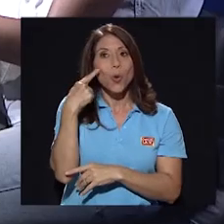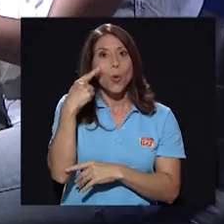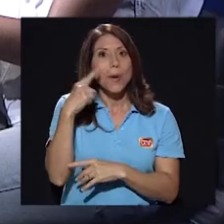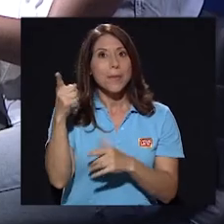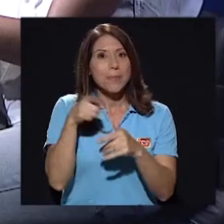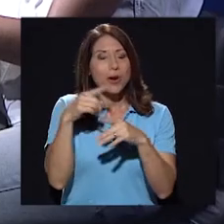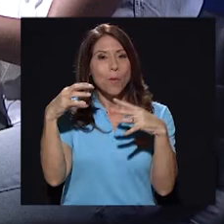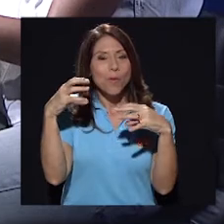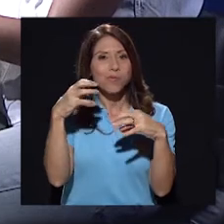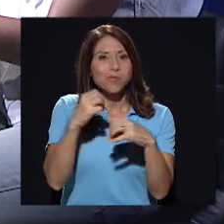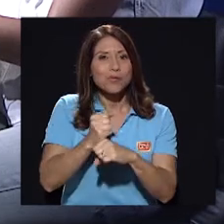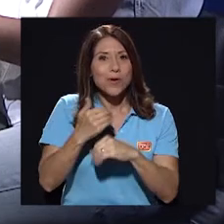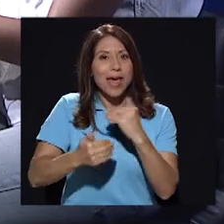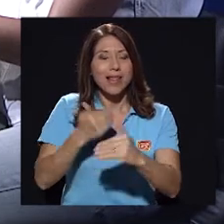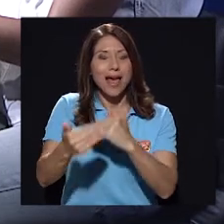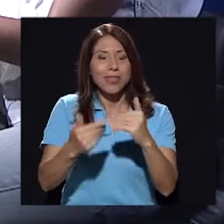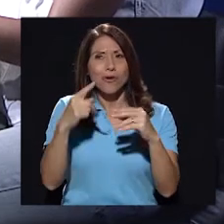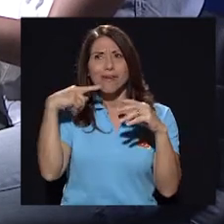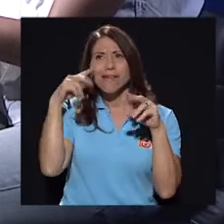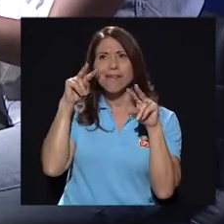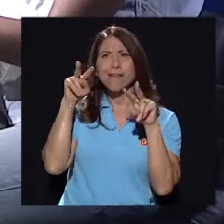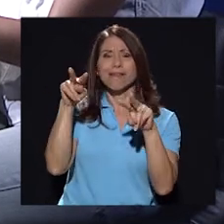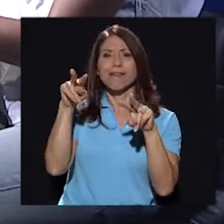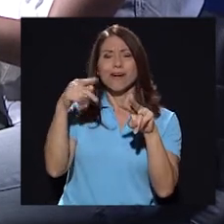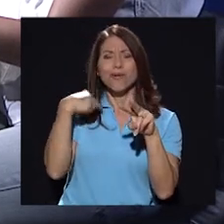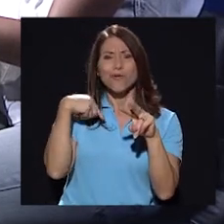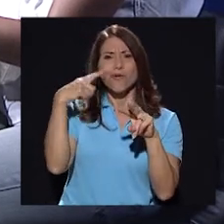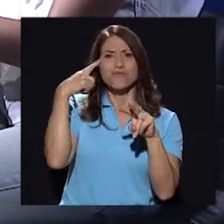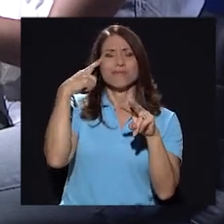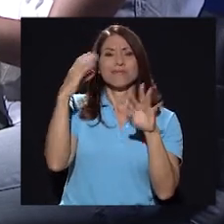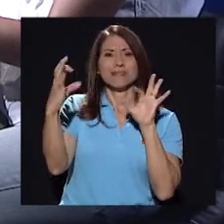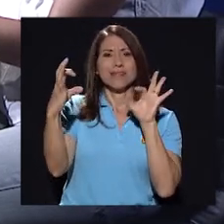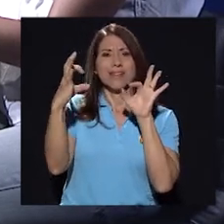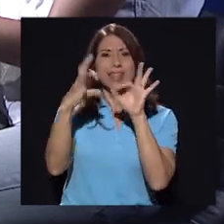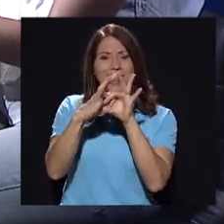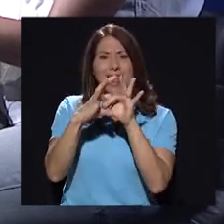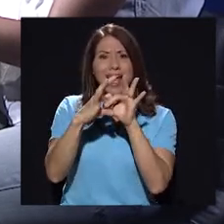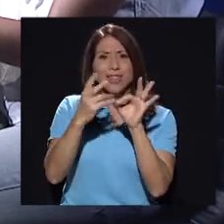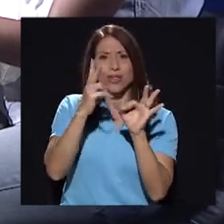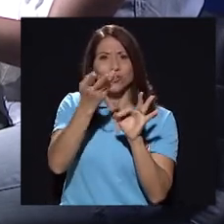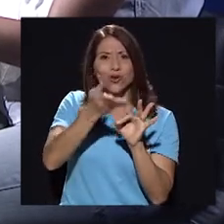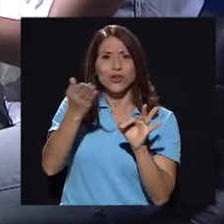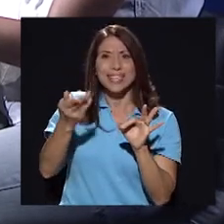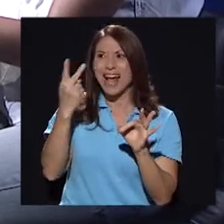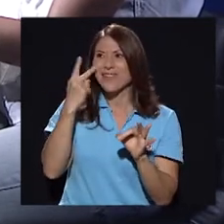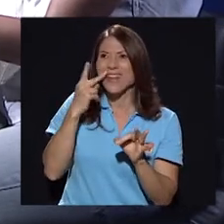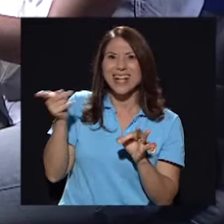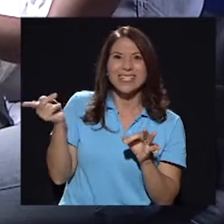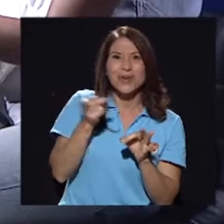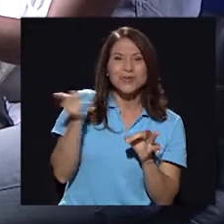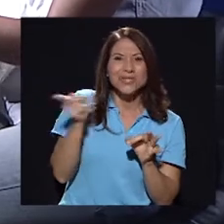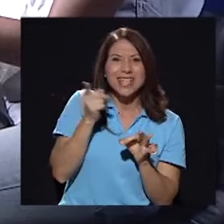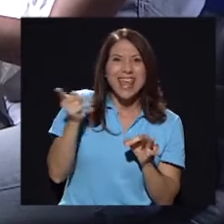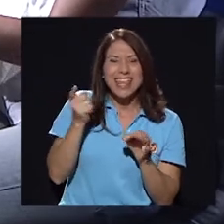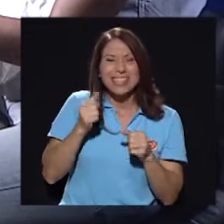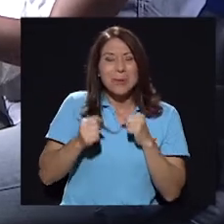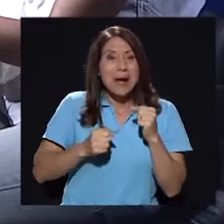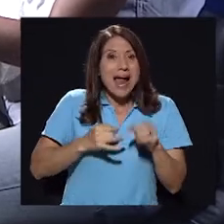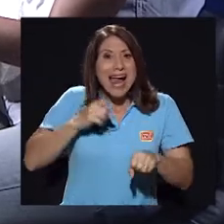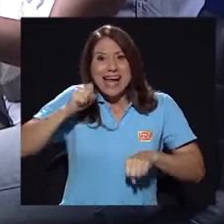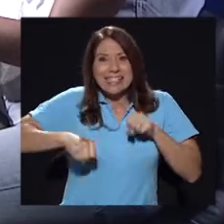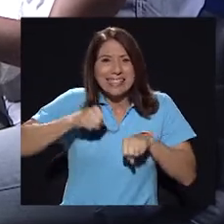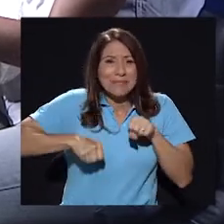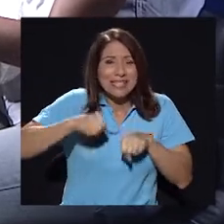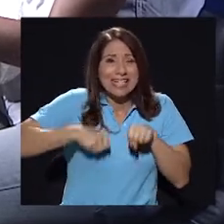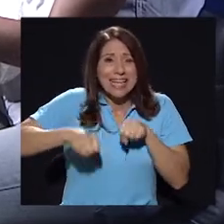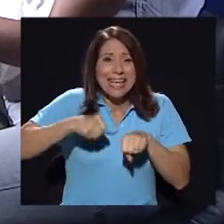y uno como que liga las dos cosas, ¿verdad? Verlas a ustedes en ese frenesí ahí corriendo en bicicleta